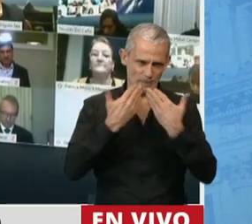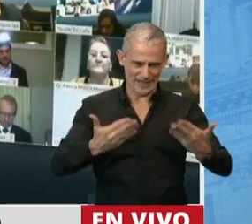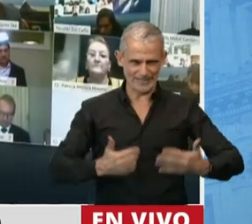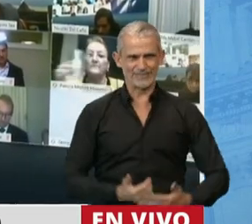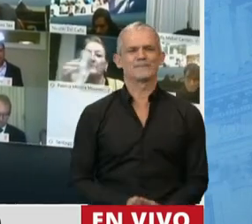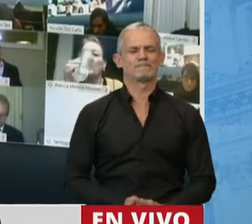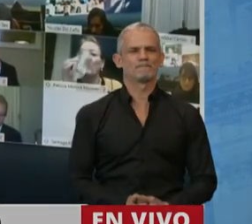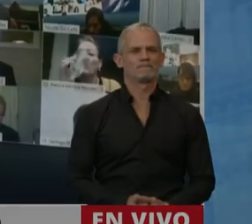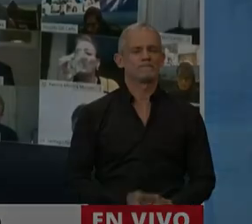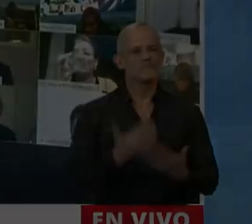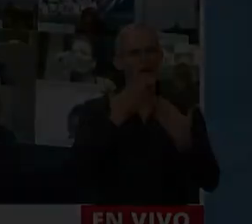señor presidente. Gracias, diputado. diputado.